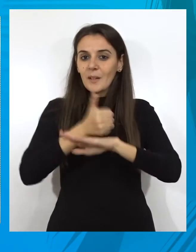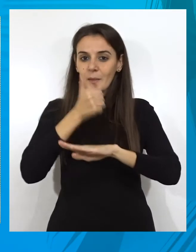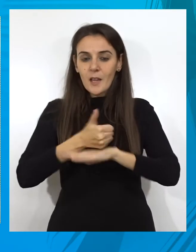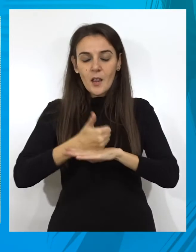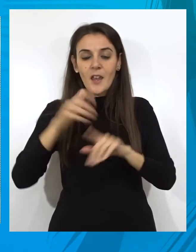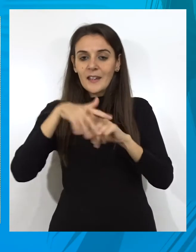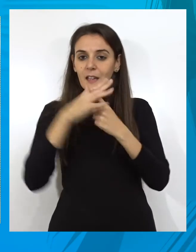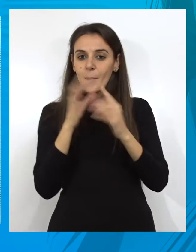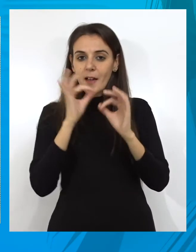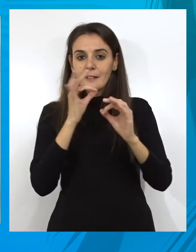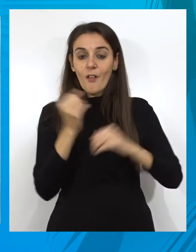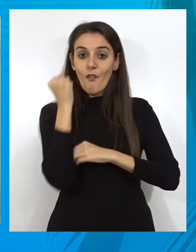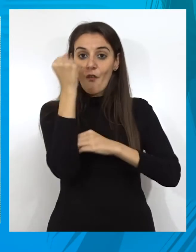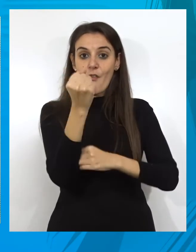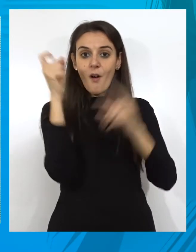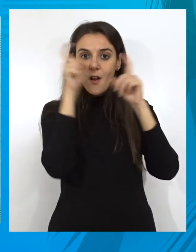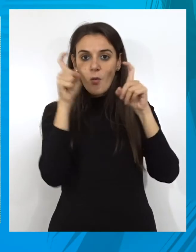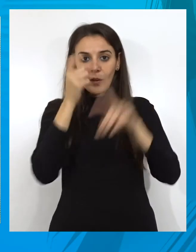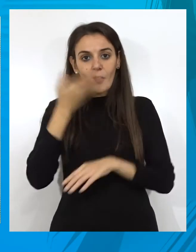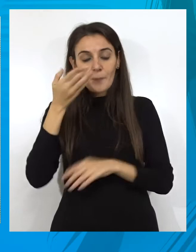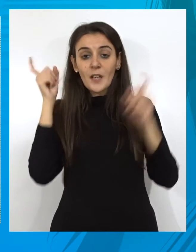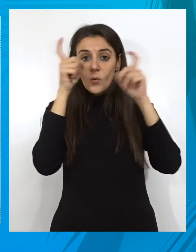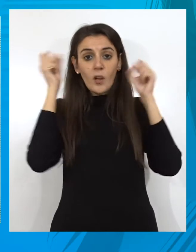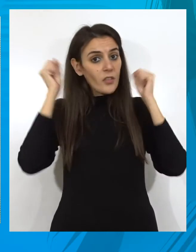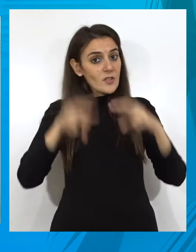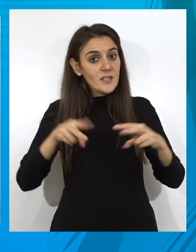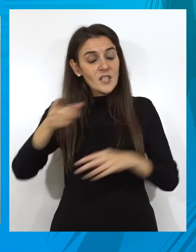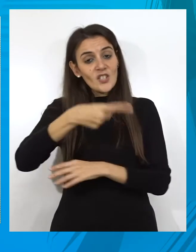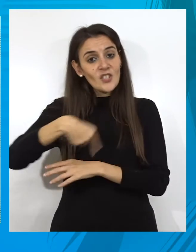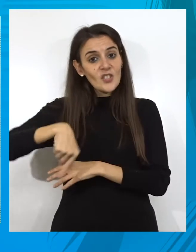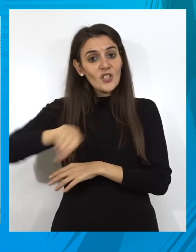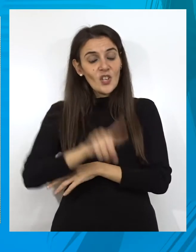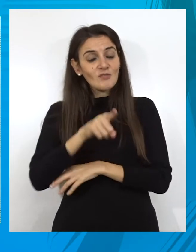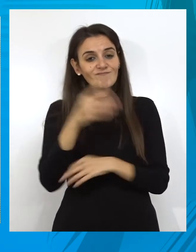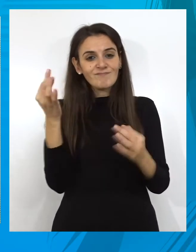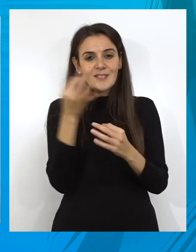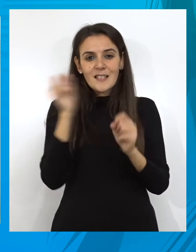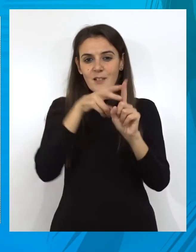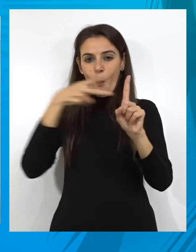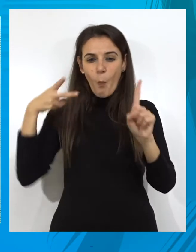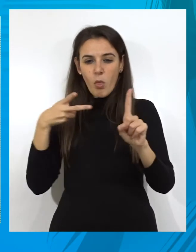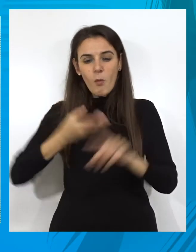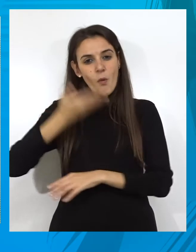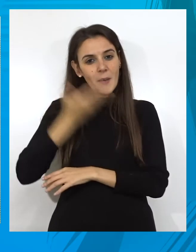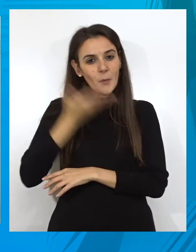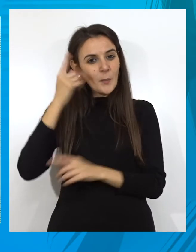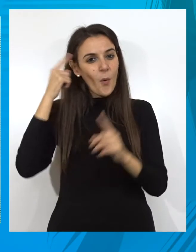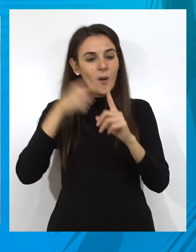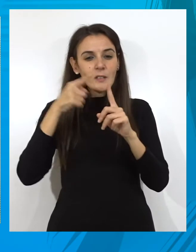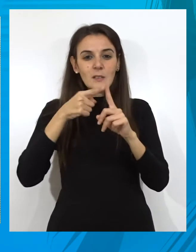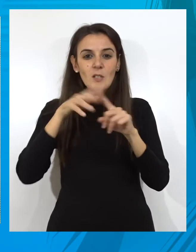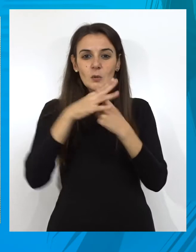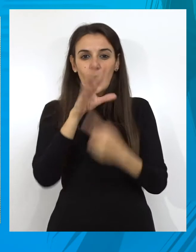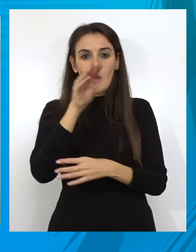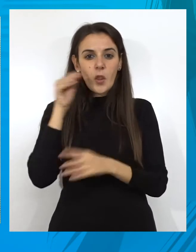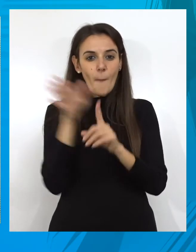importante y por supuesto el pilar, la educación. Sin la educación no podemos tener ese punto de mira para poder